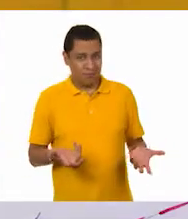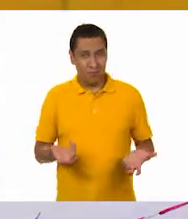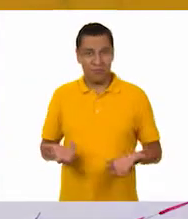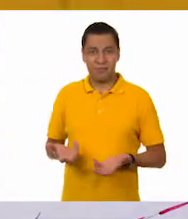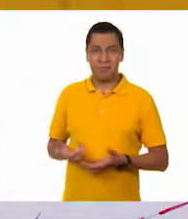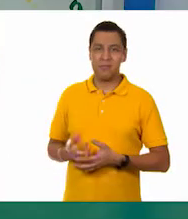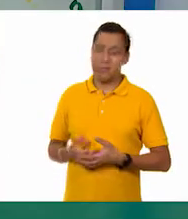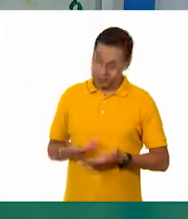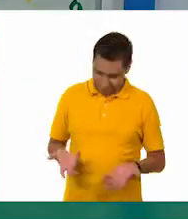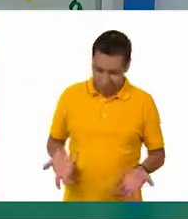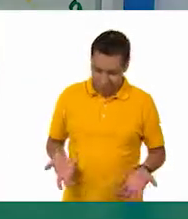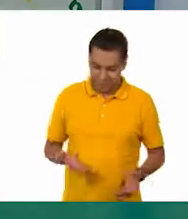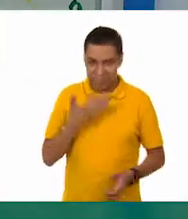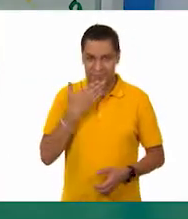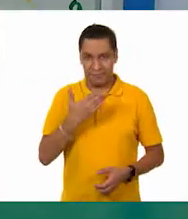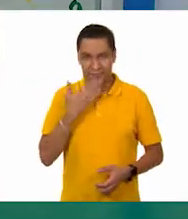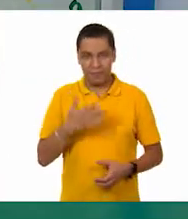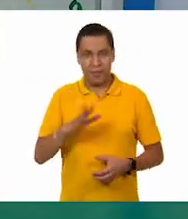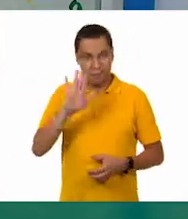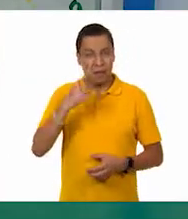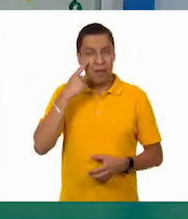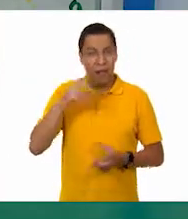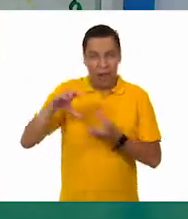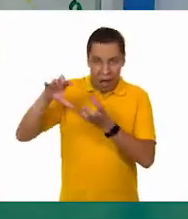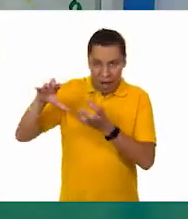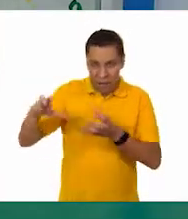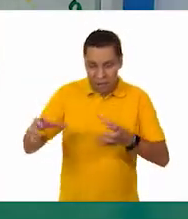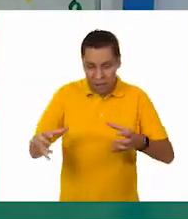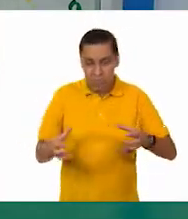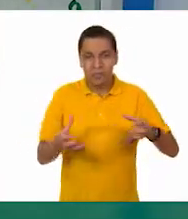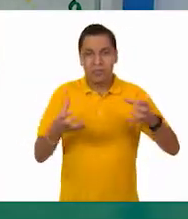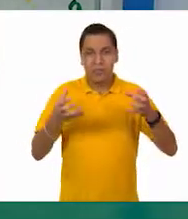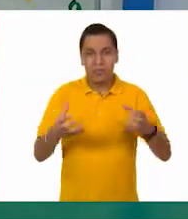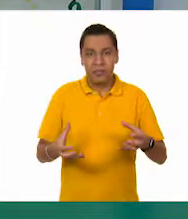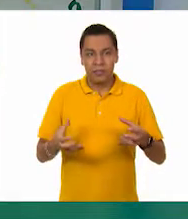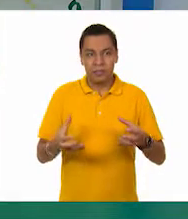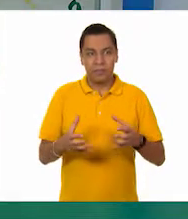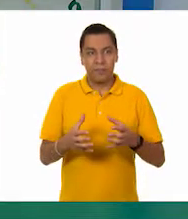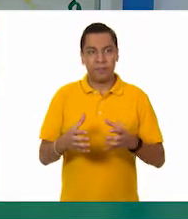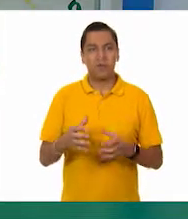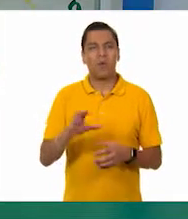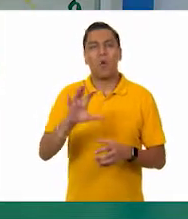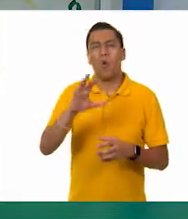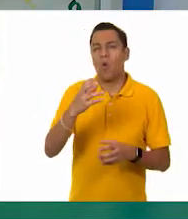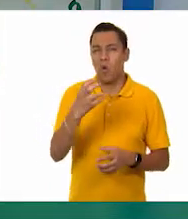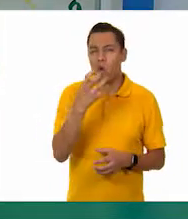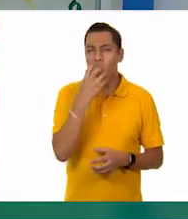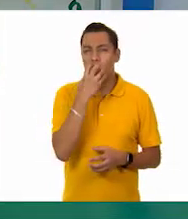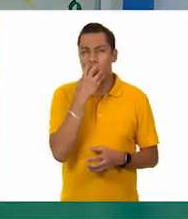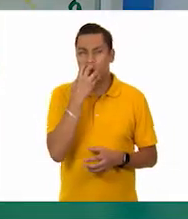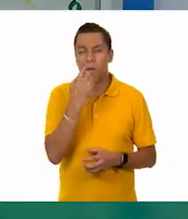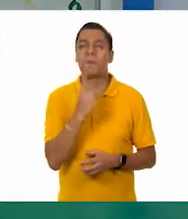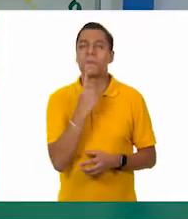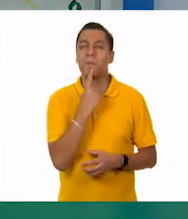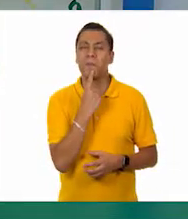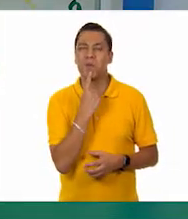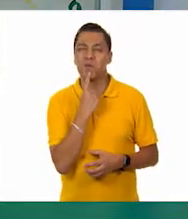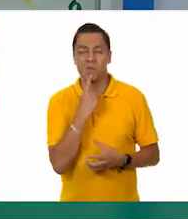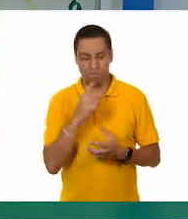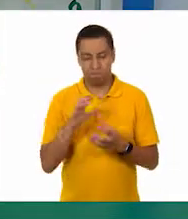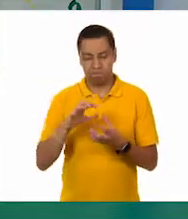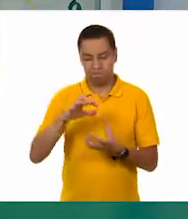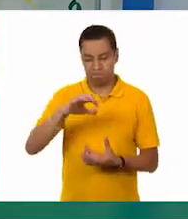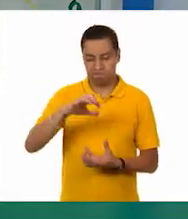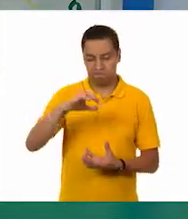hay que dejarse llevar tanto por el tamaño. Por ejemplo, vamos a ver otro ejemplo. A ver. Imaginemos que yo tengo un oso más o menos grande, un oso de peluche grande. Ajá.